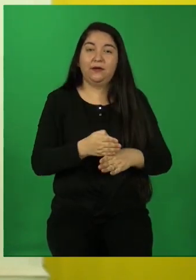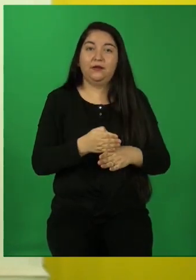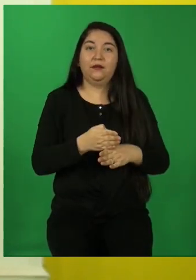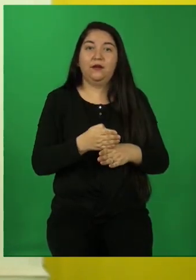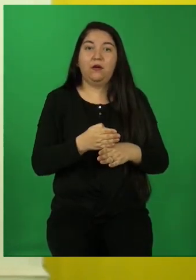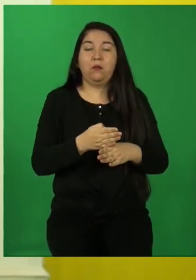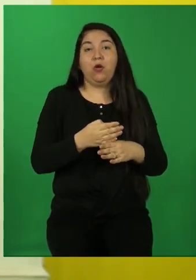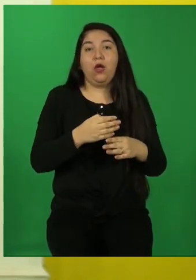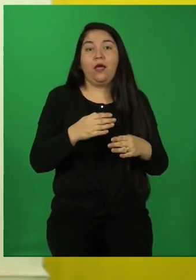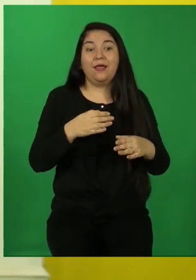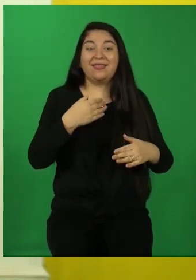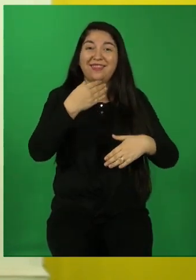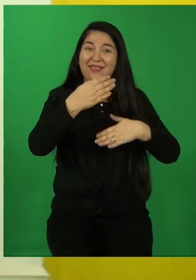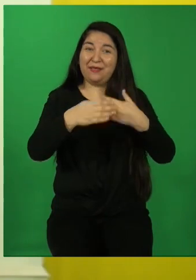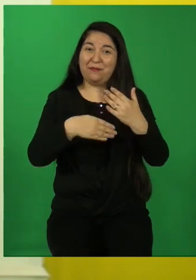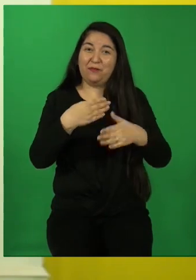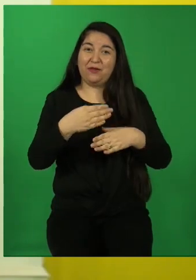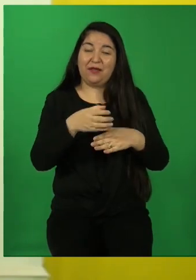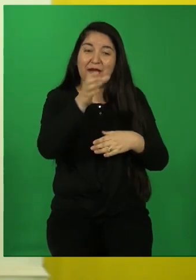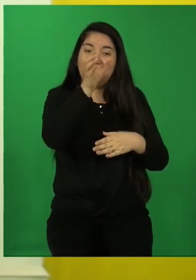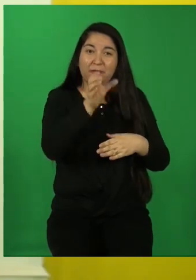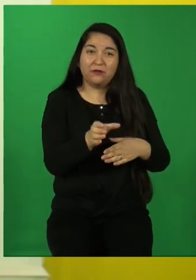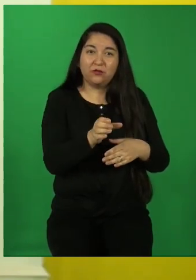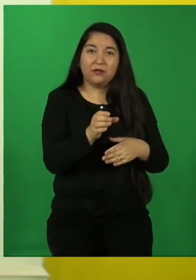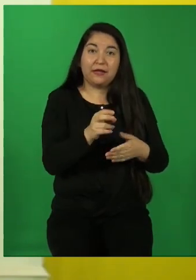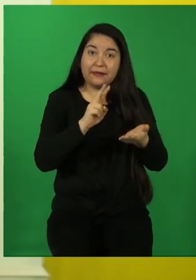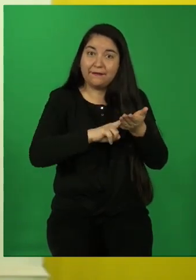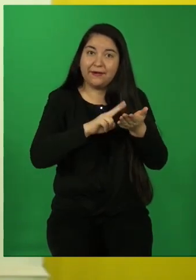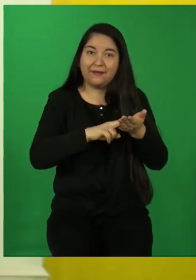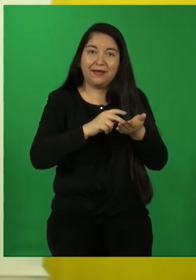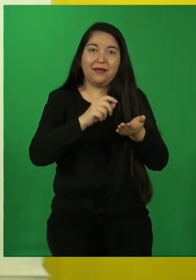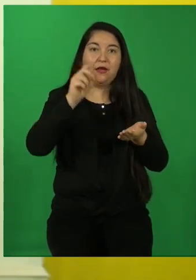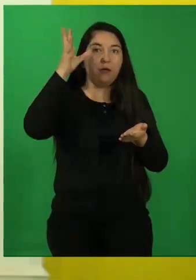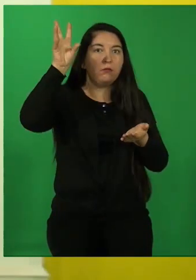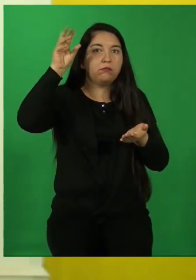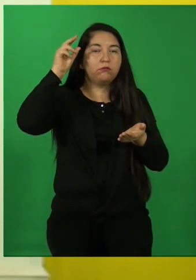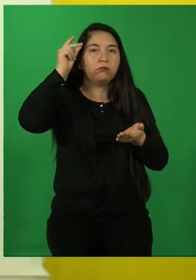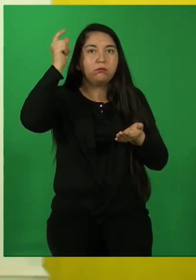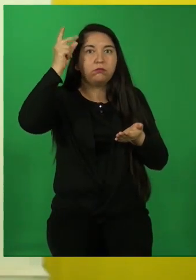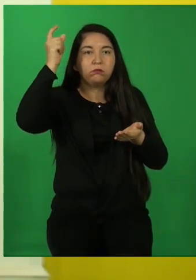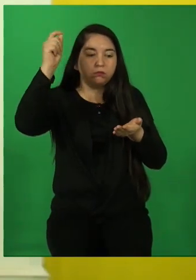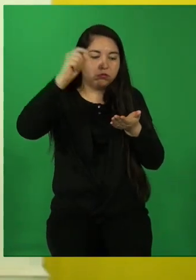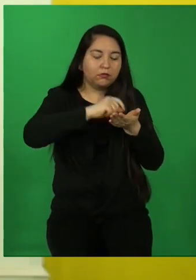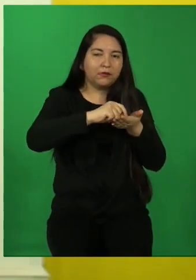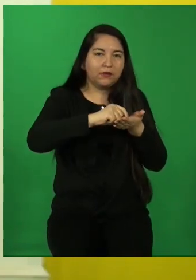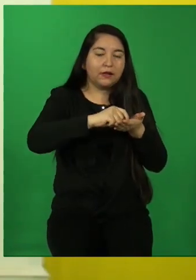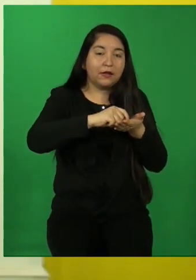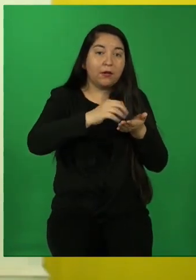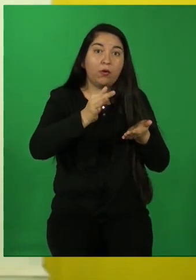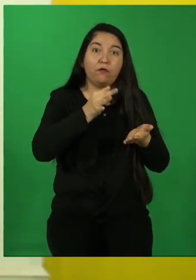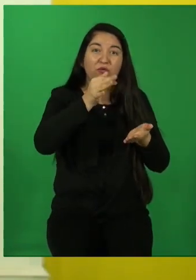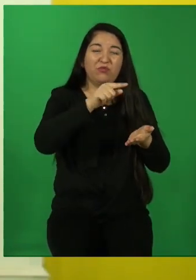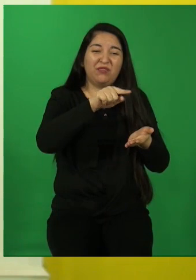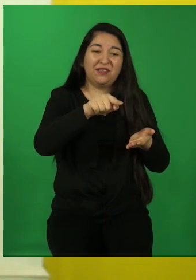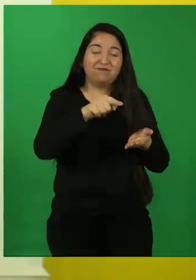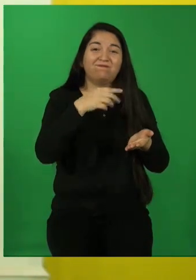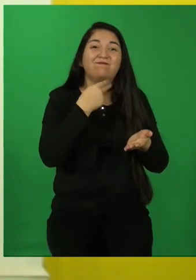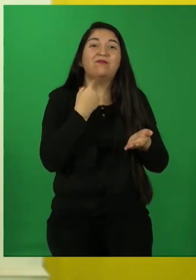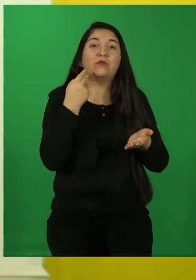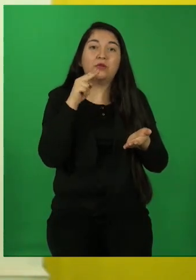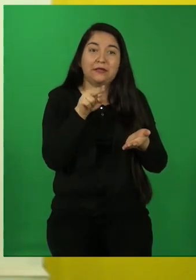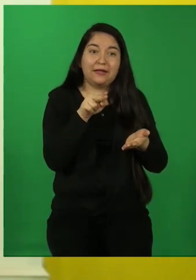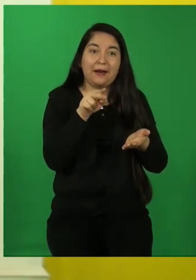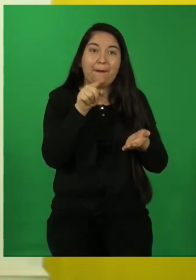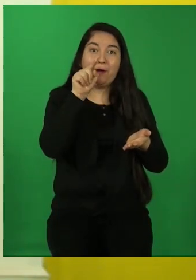como este autor es de carne y hueso, es real, en algún momento él va a morir, pero su historia tiene que